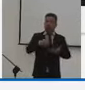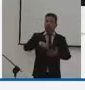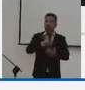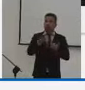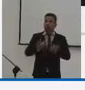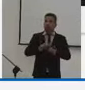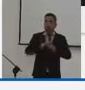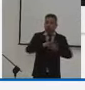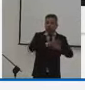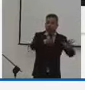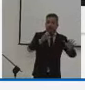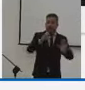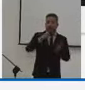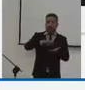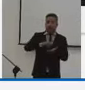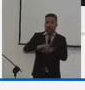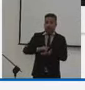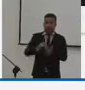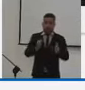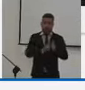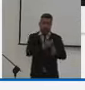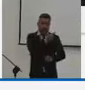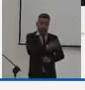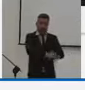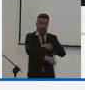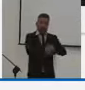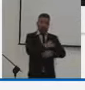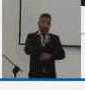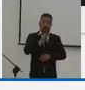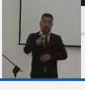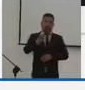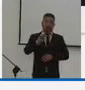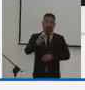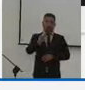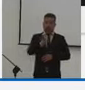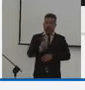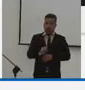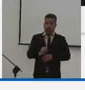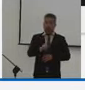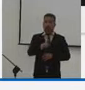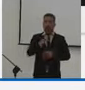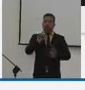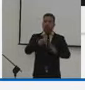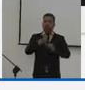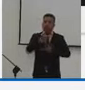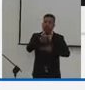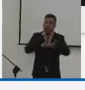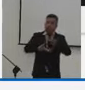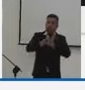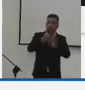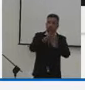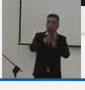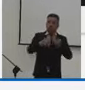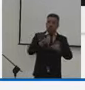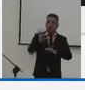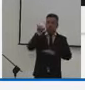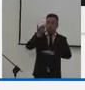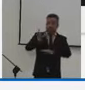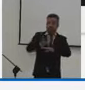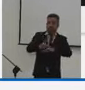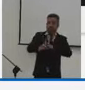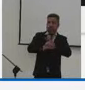que es lo que estamos haciendo hoy con el ministro Ernesto Lucena en la socialización de esta